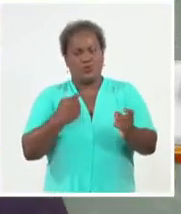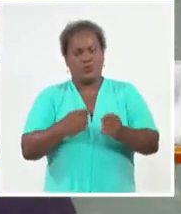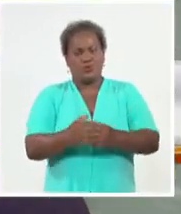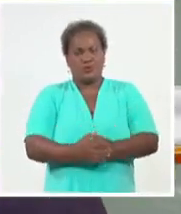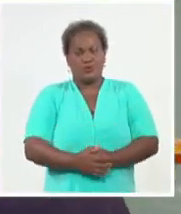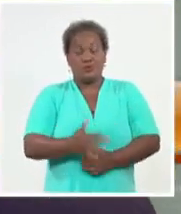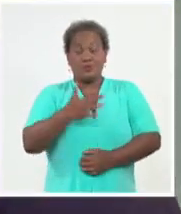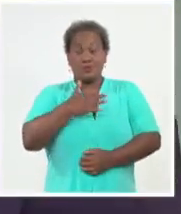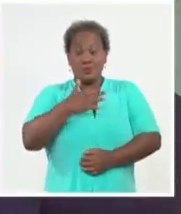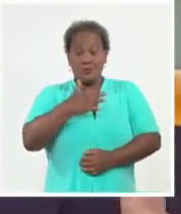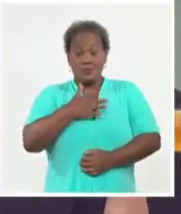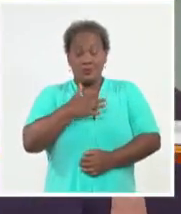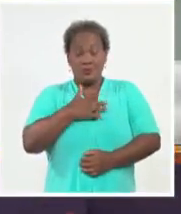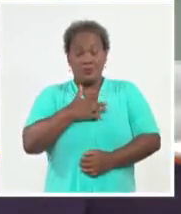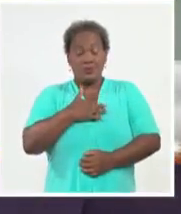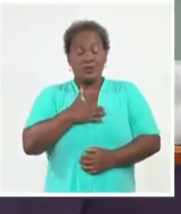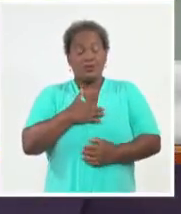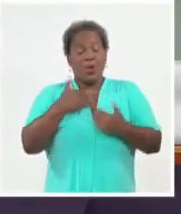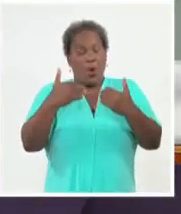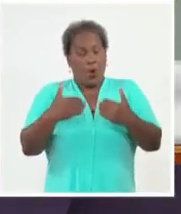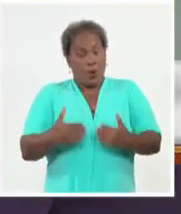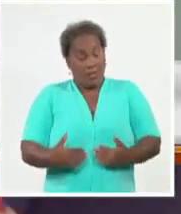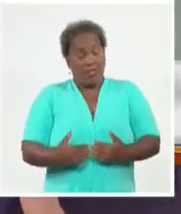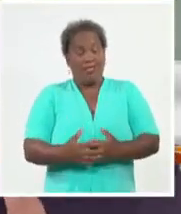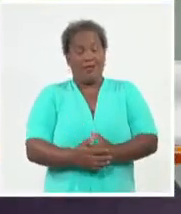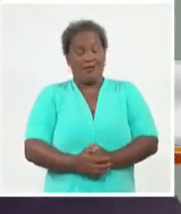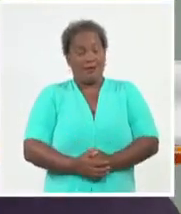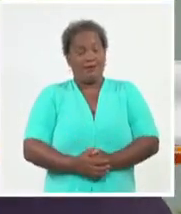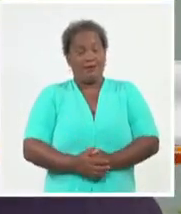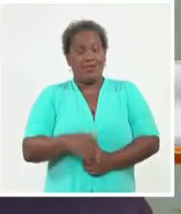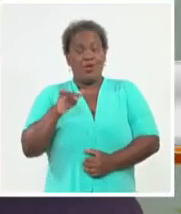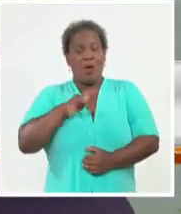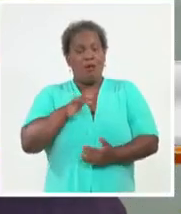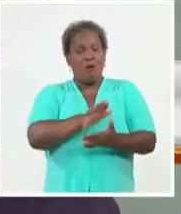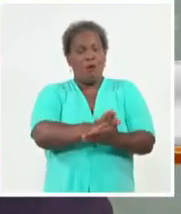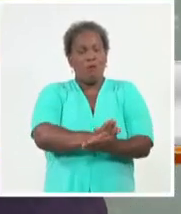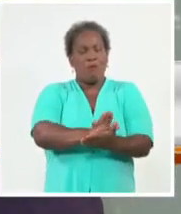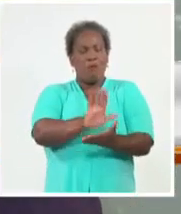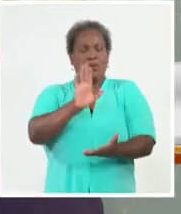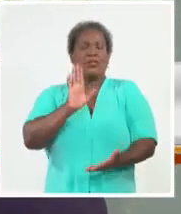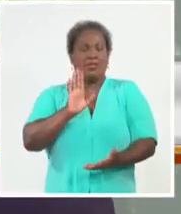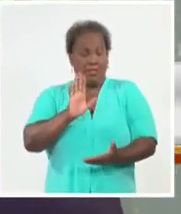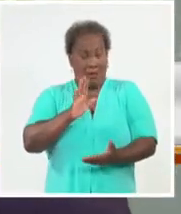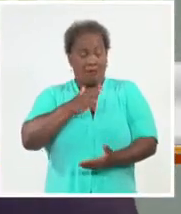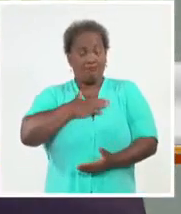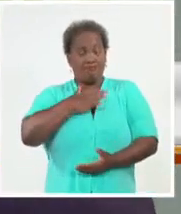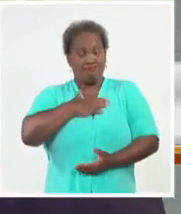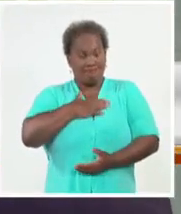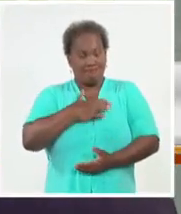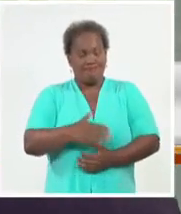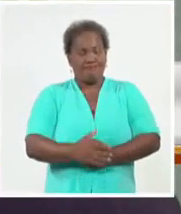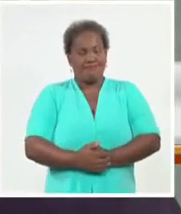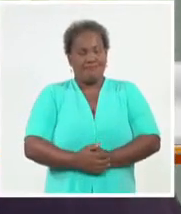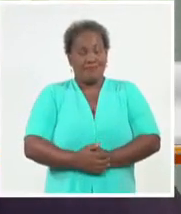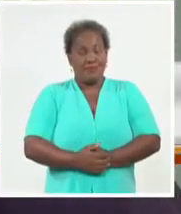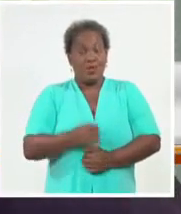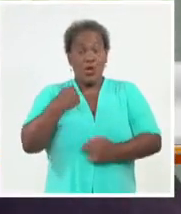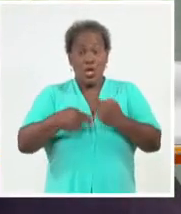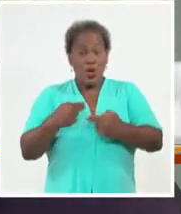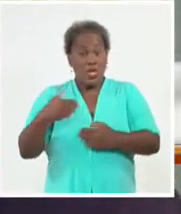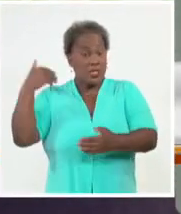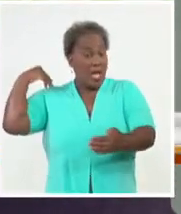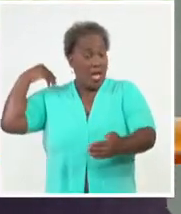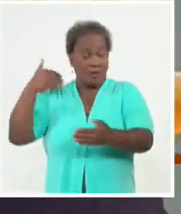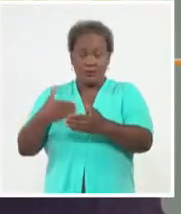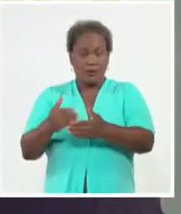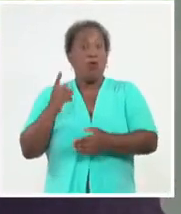estoy altamente honrada, pero también muy comprometida. Porque no es solo lo que hice, sino lo